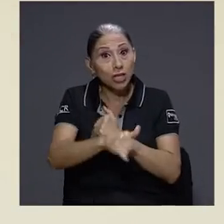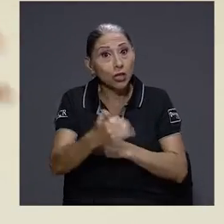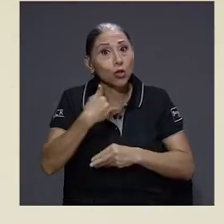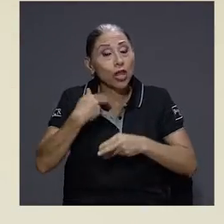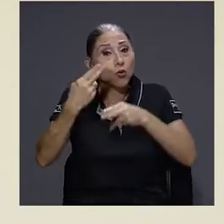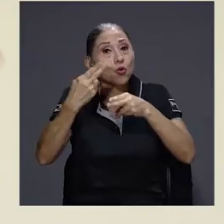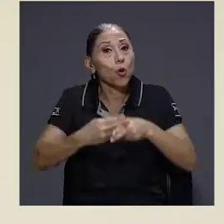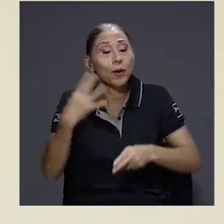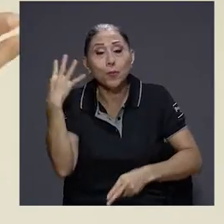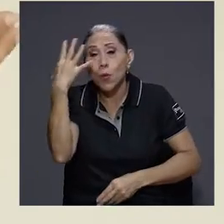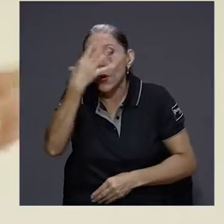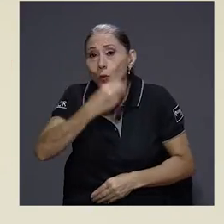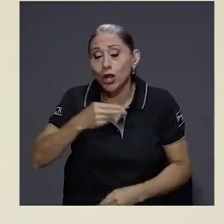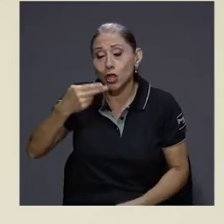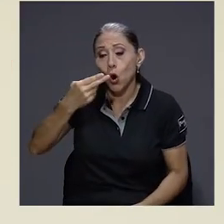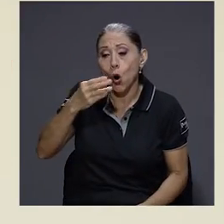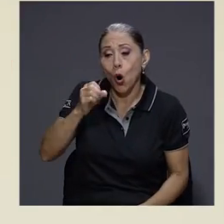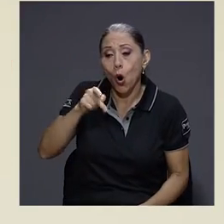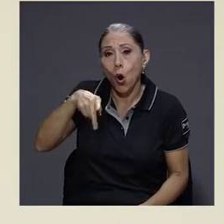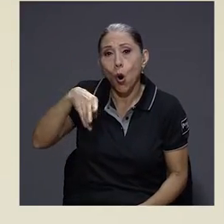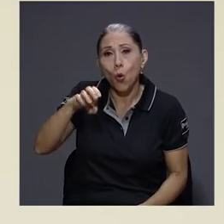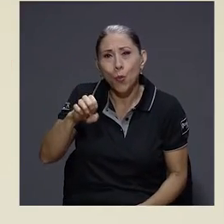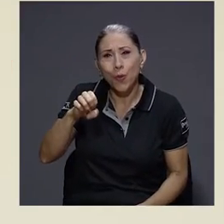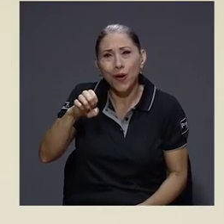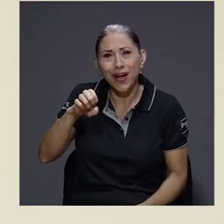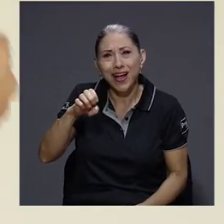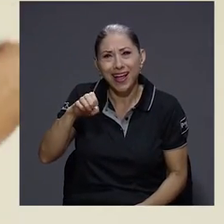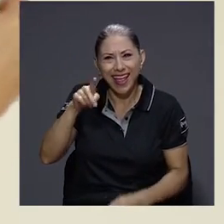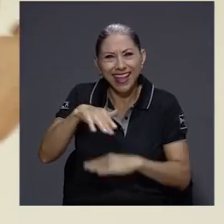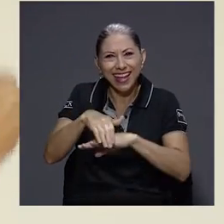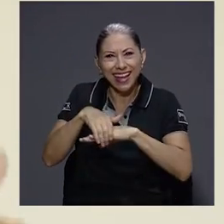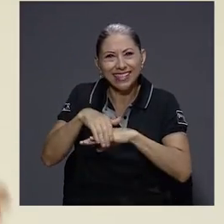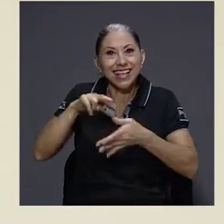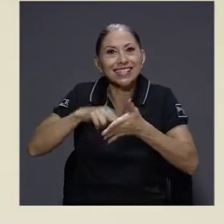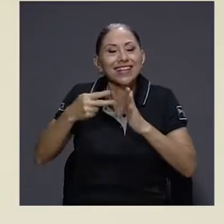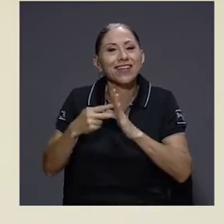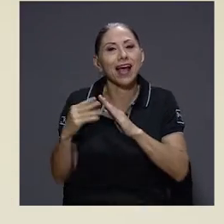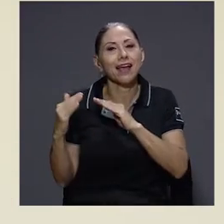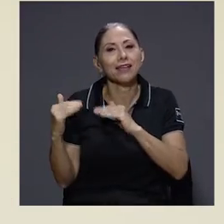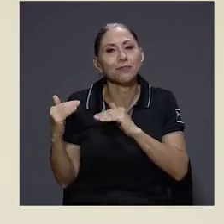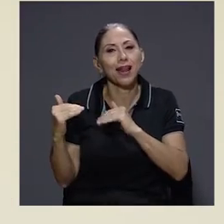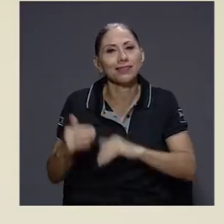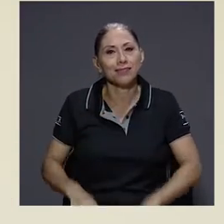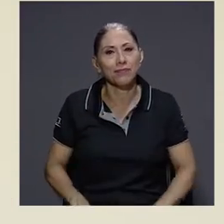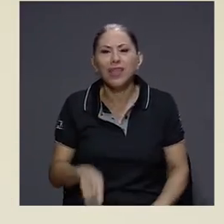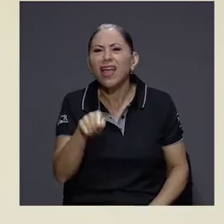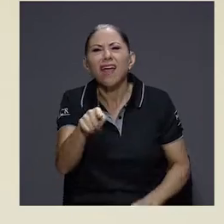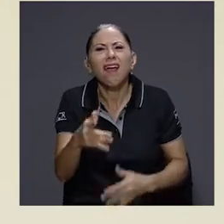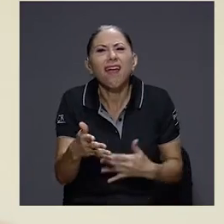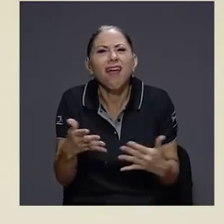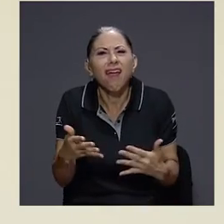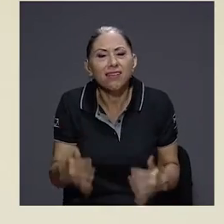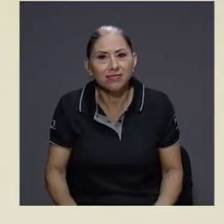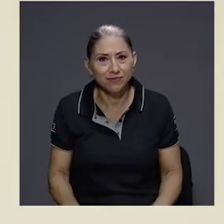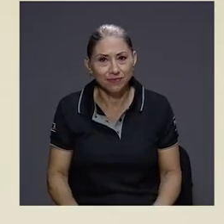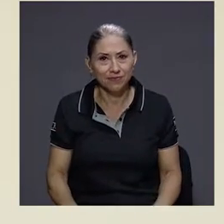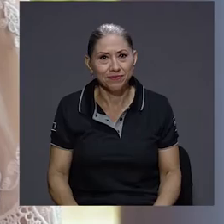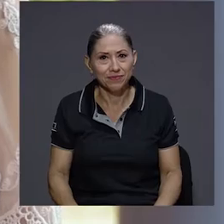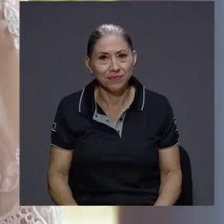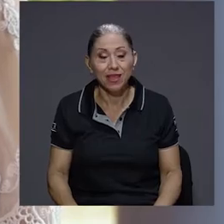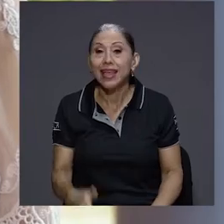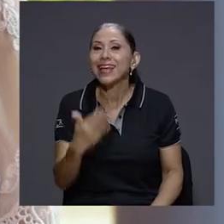muy bonito en inglés, Hope, que significa esperanza. ¿Qué es este proyecto para que la gente pueda ir entendiendo de qué vamos a hablar?